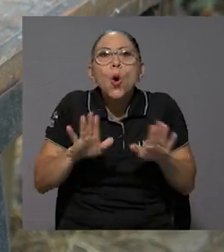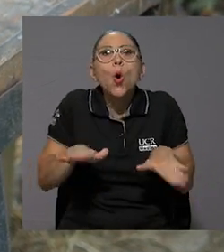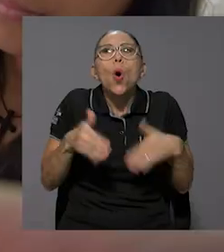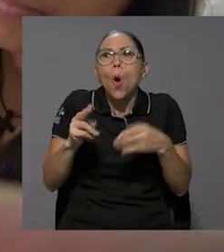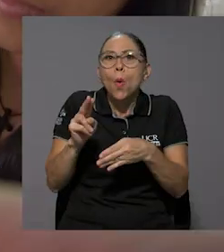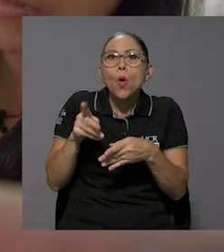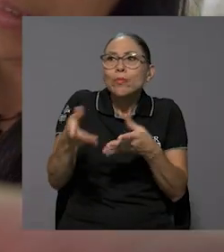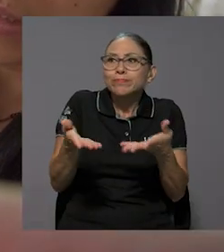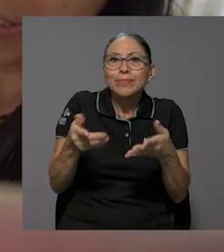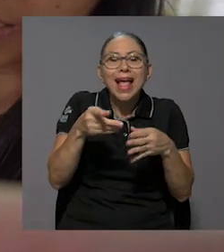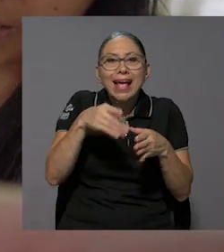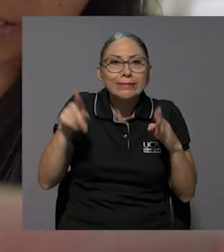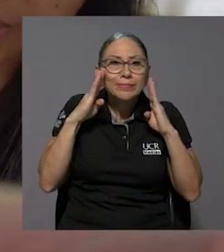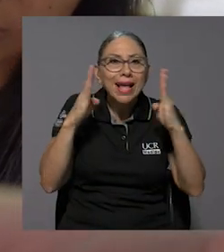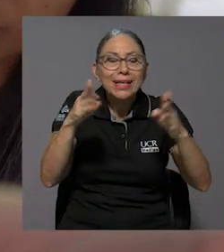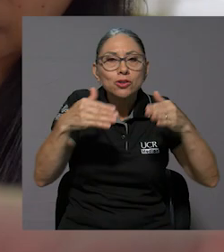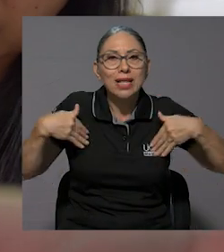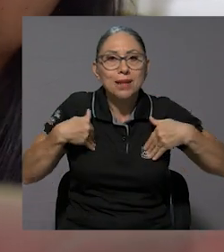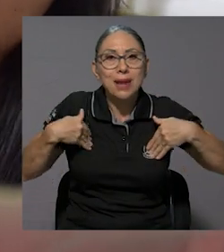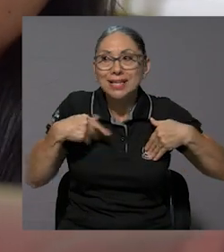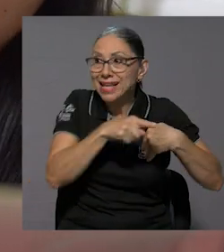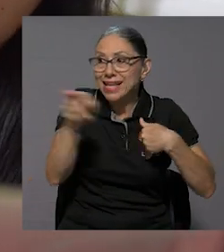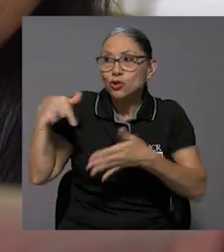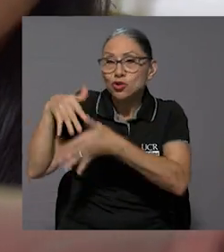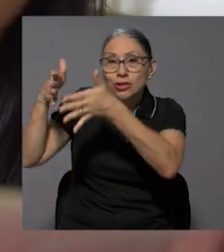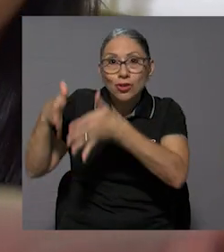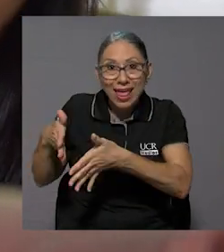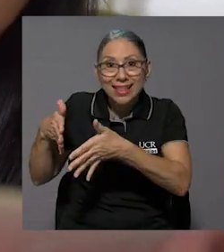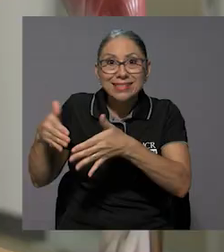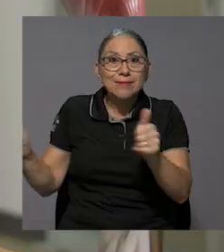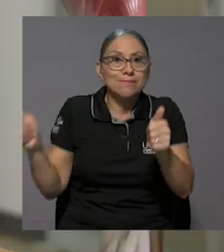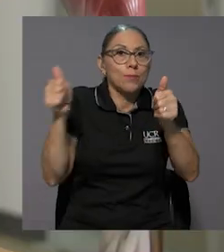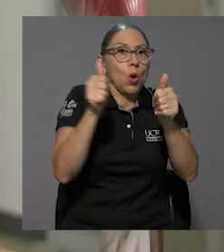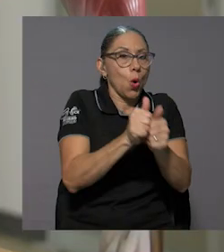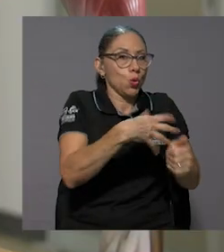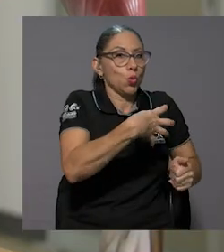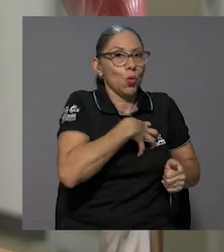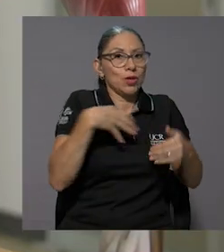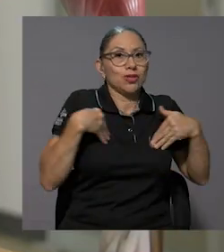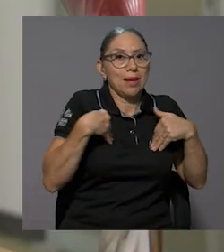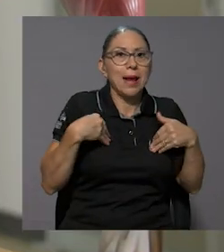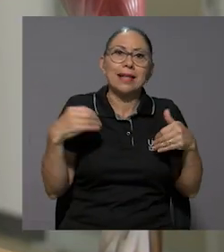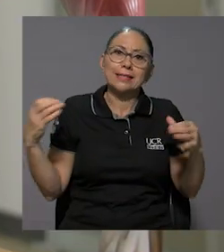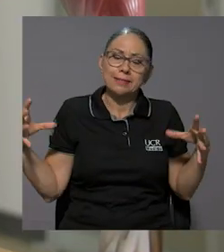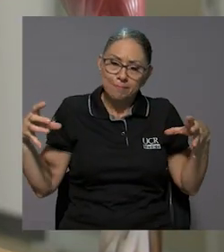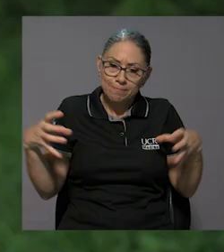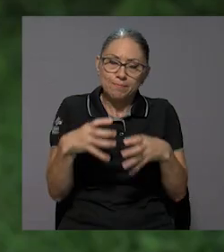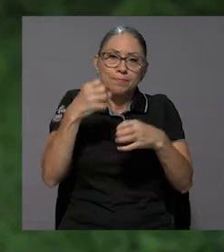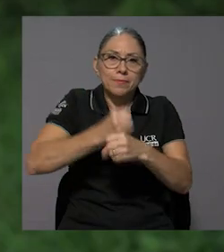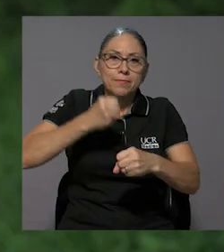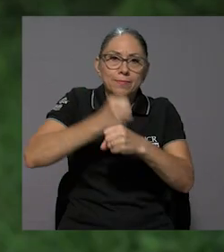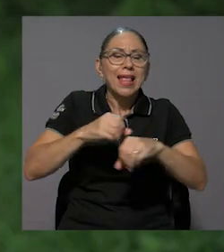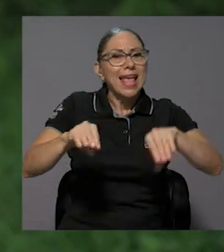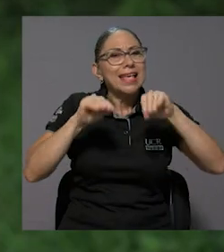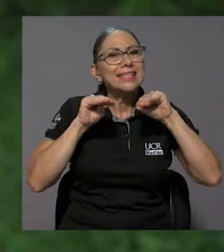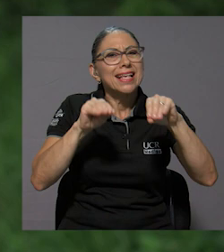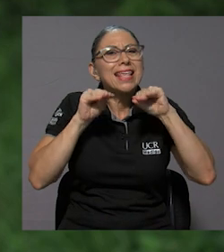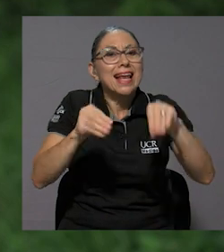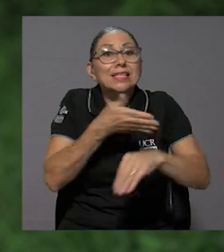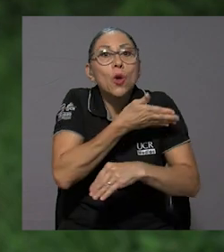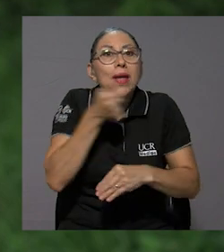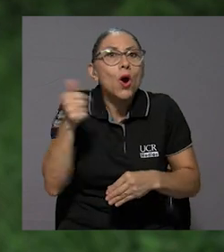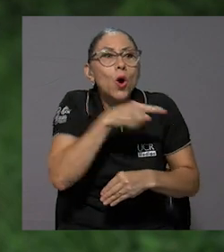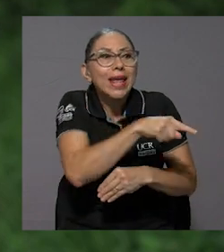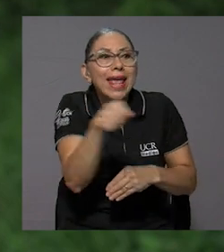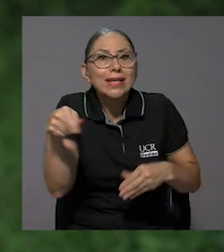Estos estudiantes han llegado a trabajar a nivel comunitario mano a mano con los dueños de estos animales en temas de enseñarles qué es lo mejor a nivel